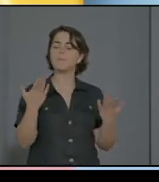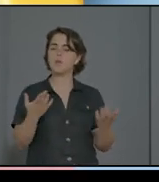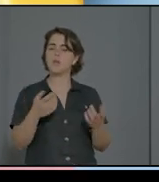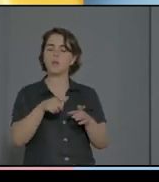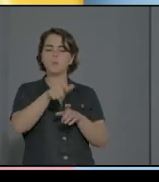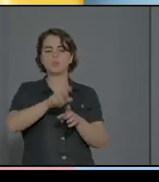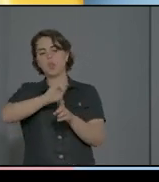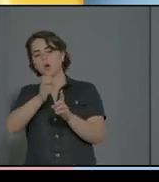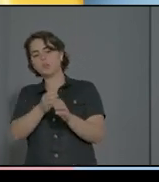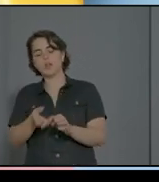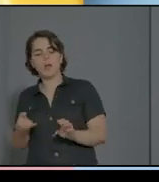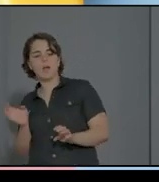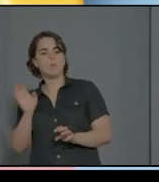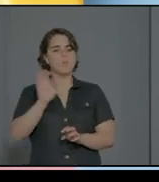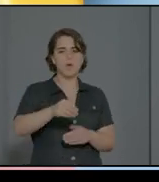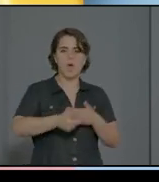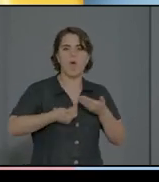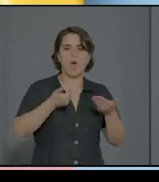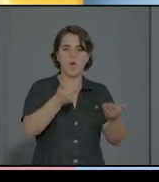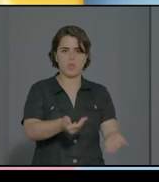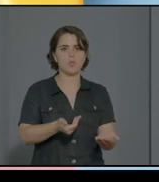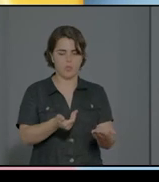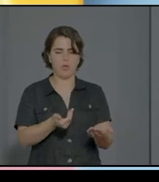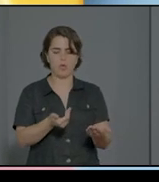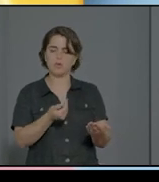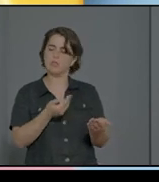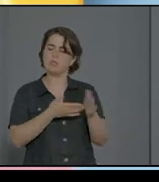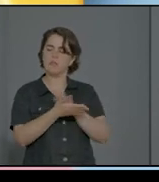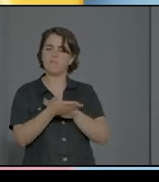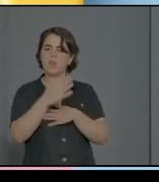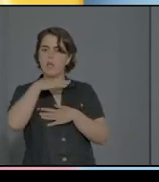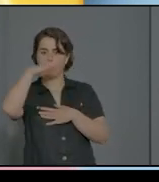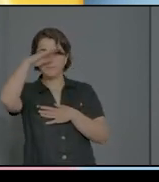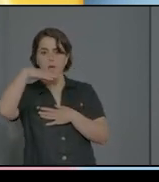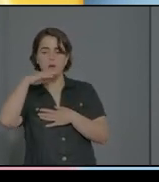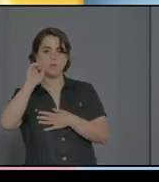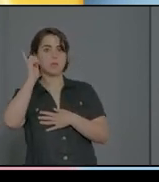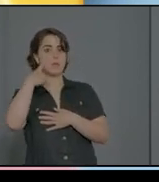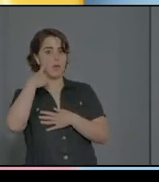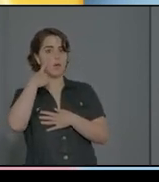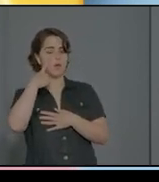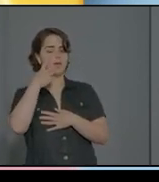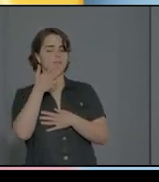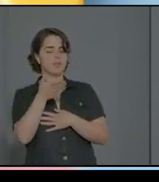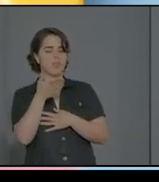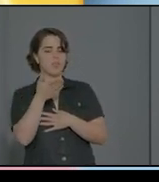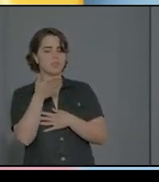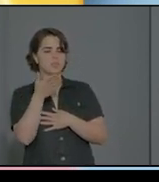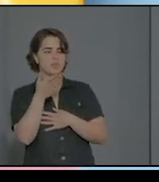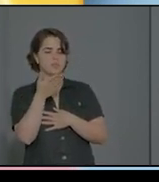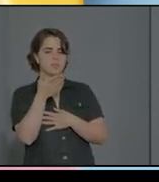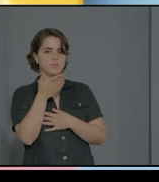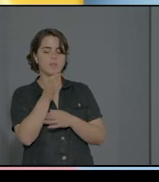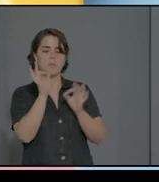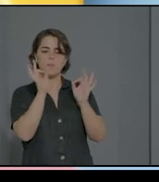perfectamente con, es decir, el padre que se dio cuenta. Es muy bonito, es muy bonito cuando vuelven a ver el vídeo, pues se dan